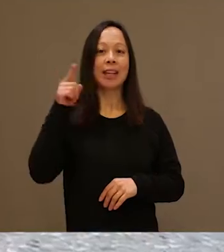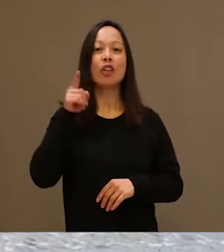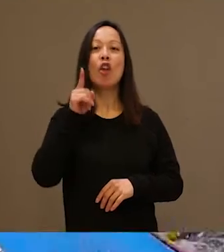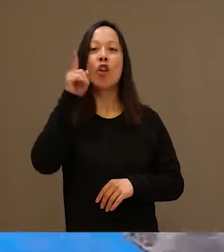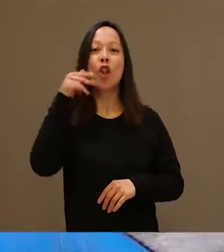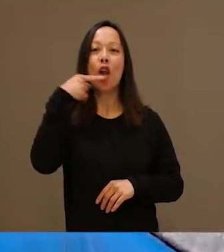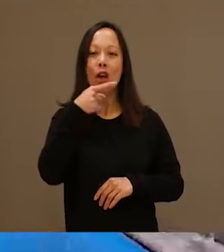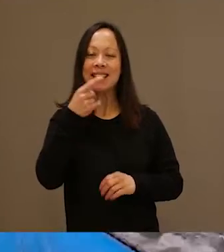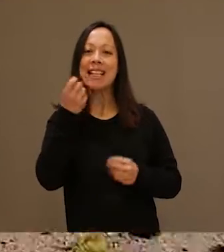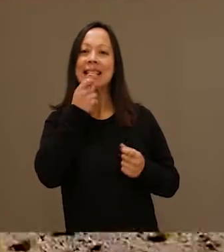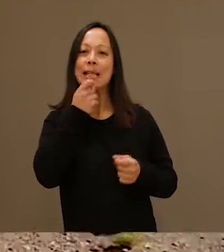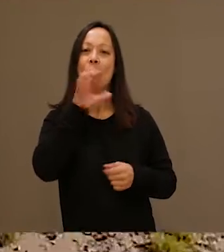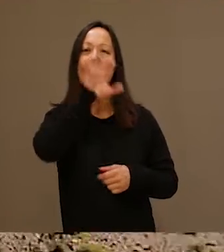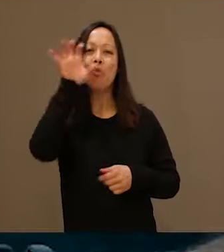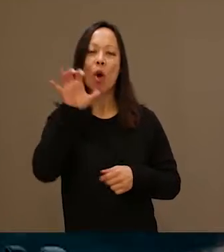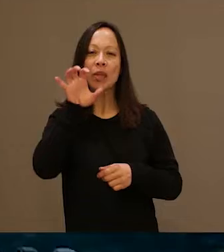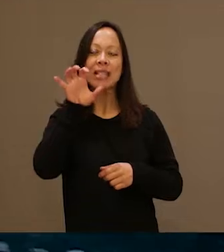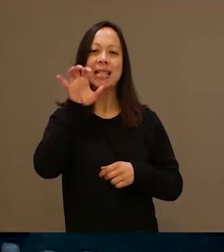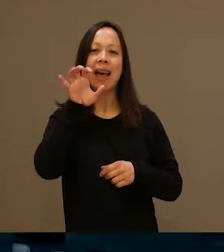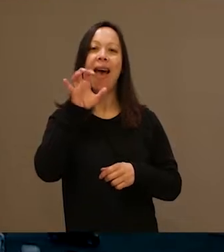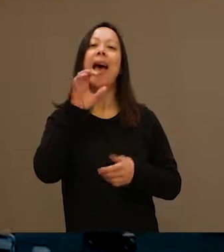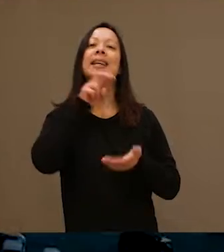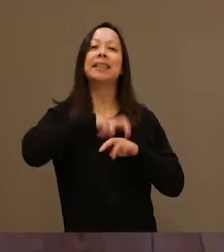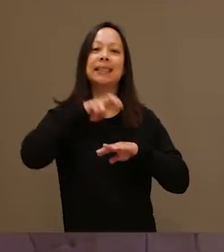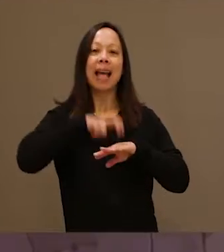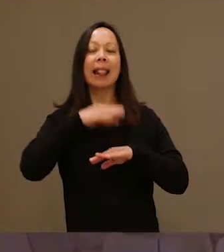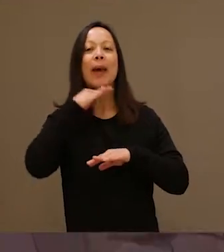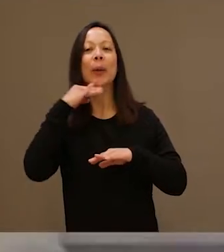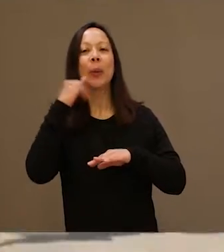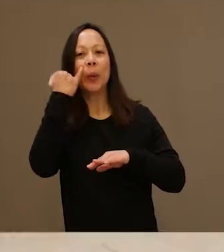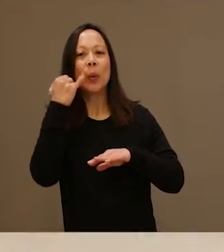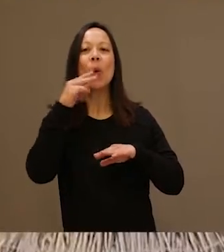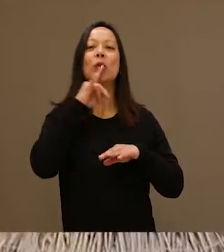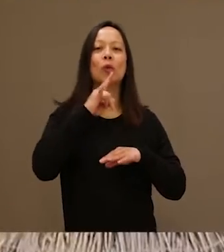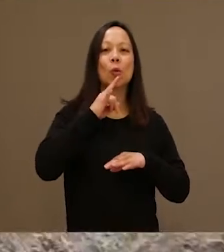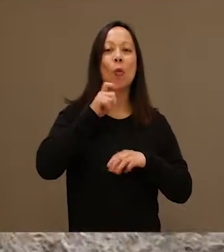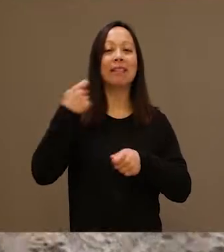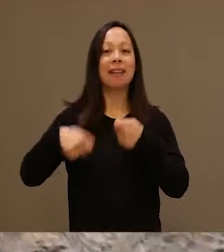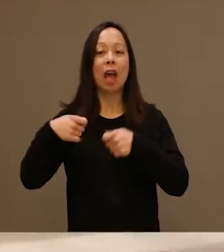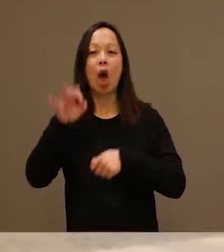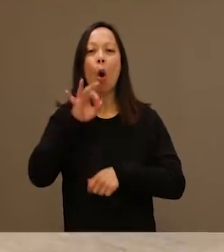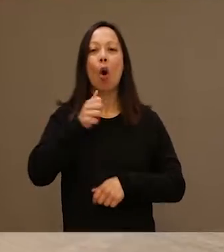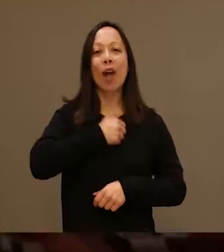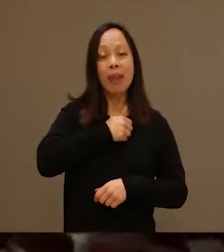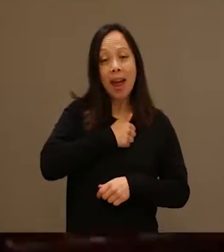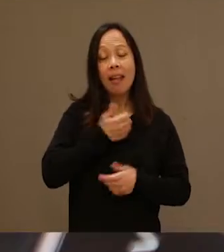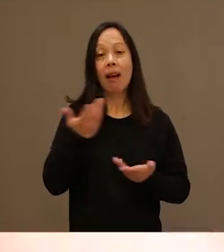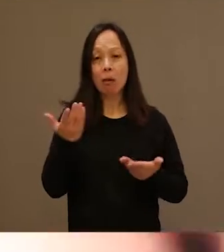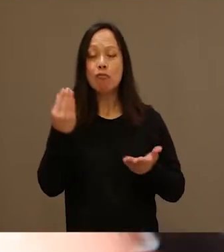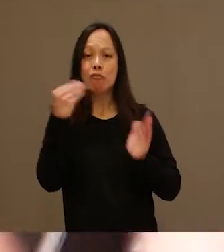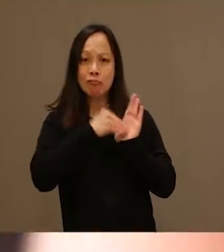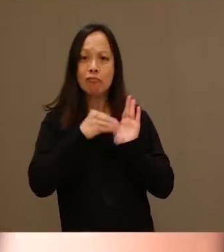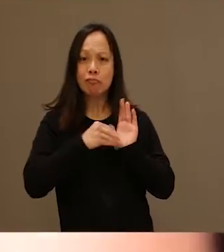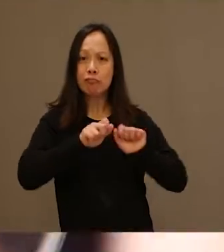región noroeste. Si vivís en las provincias de Salta, Jujuy, Tucumán, Santiago del Estero o Catamarca,